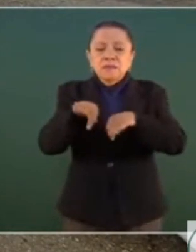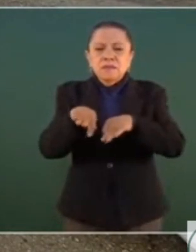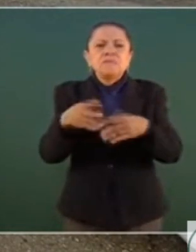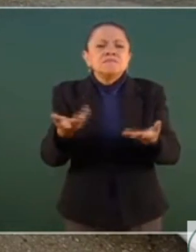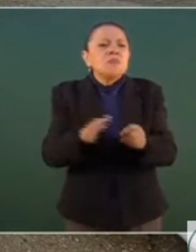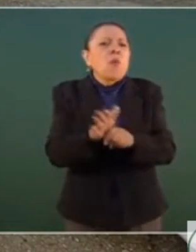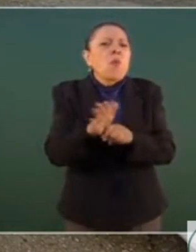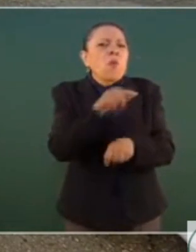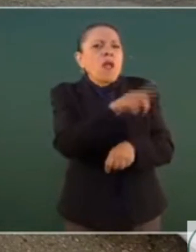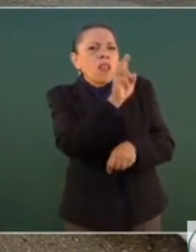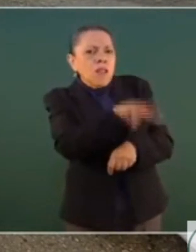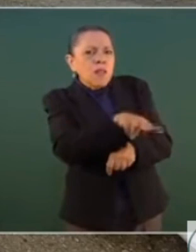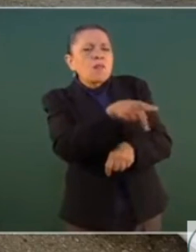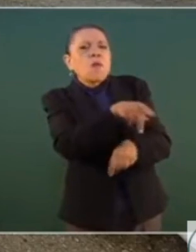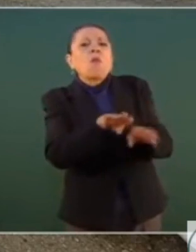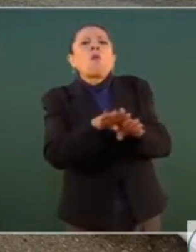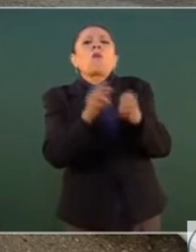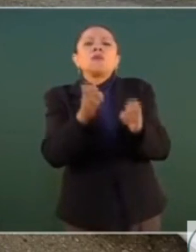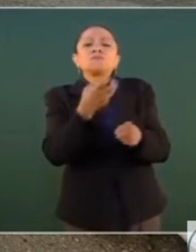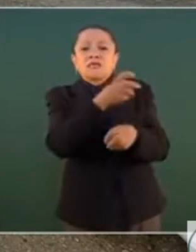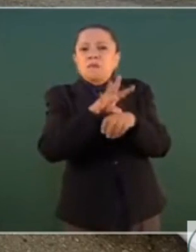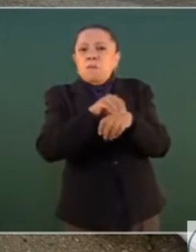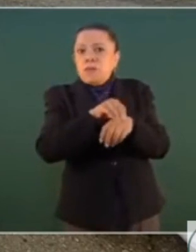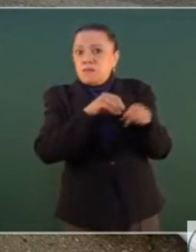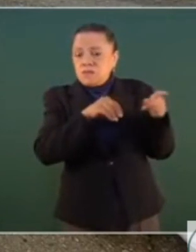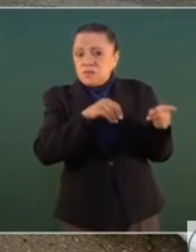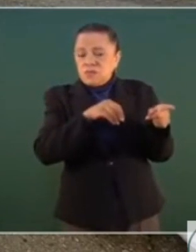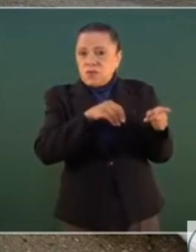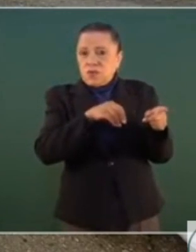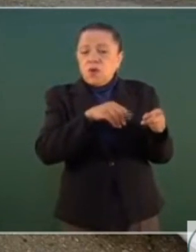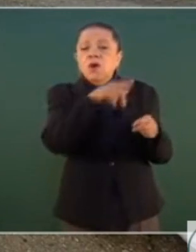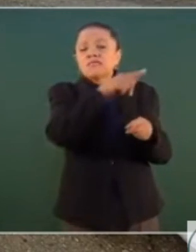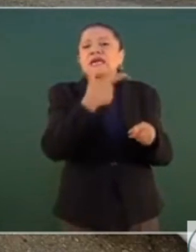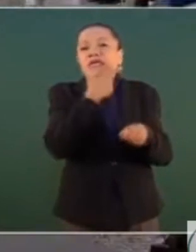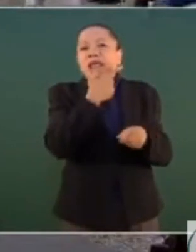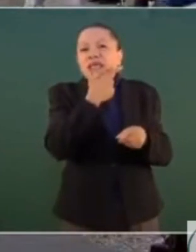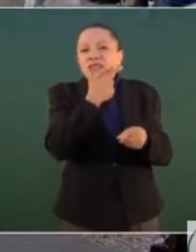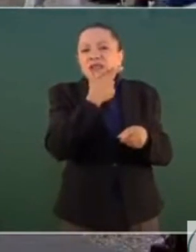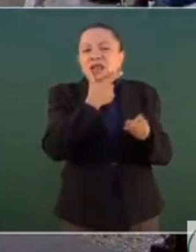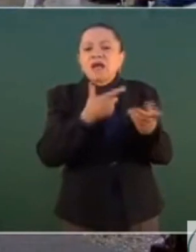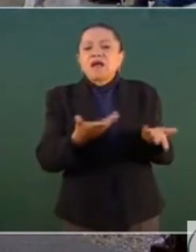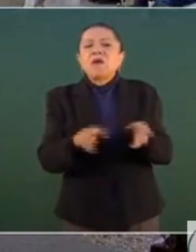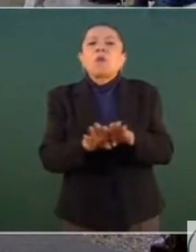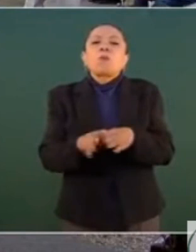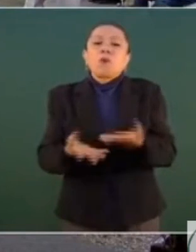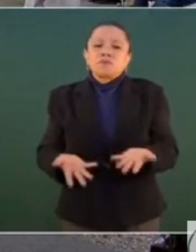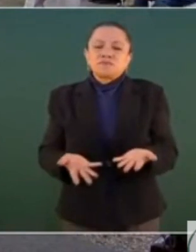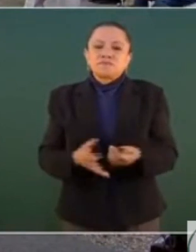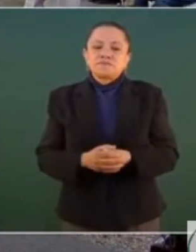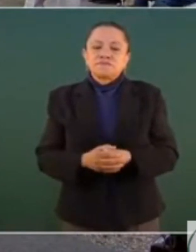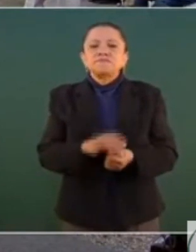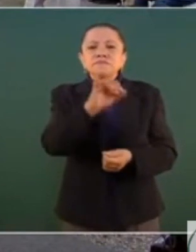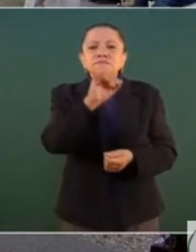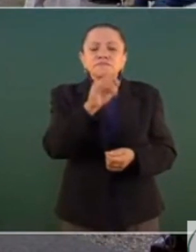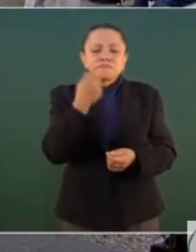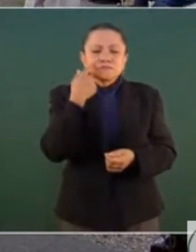estatus en el que está esta concesión que tiene esta empresa británica-china? Sí, puede explicarlo,